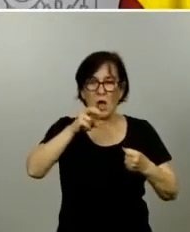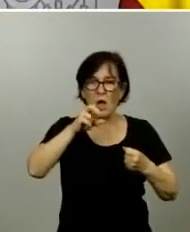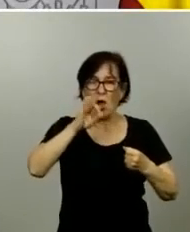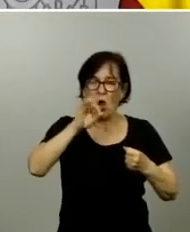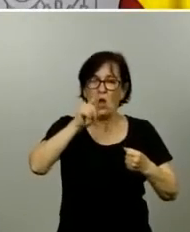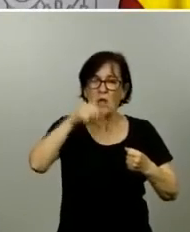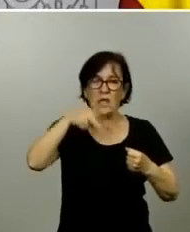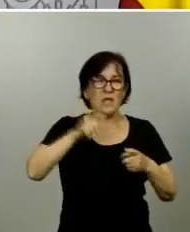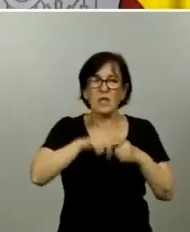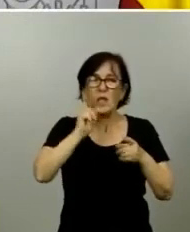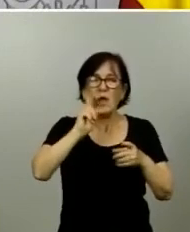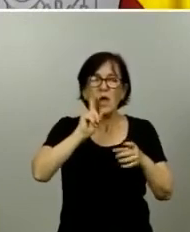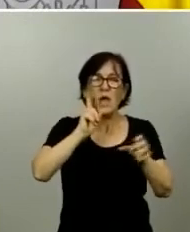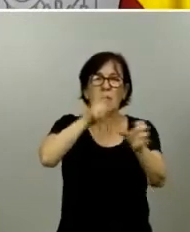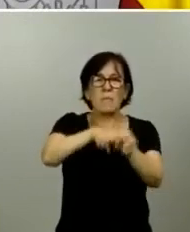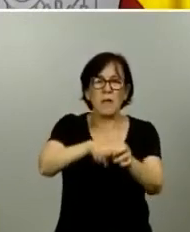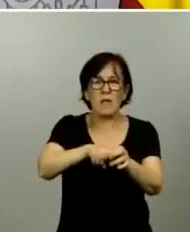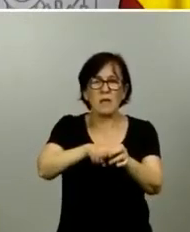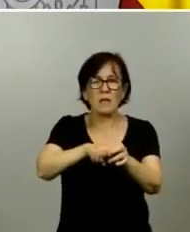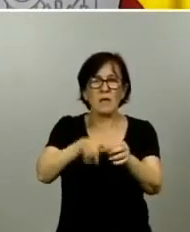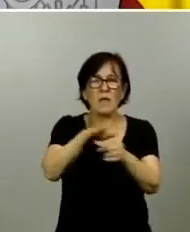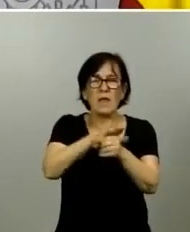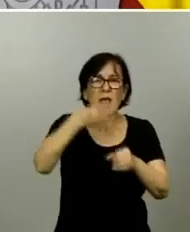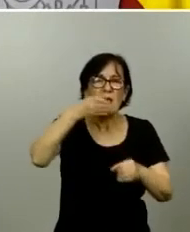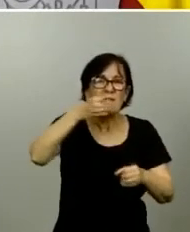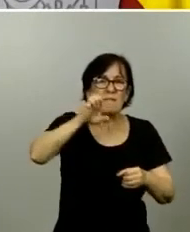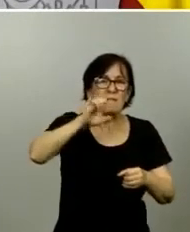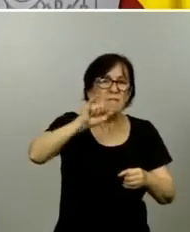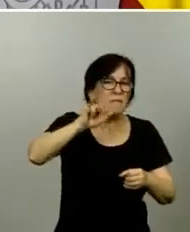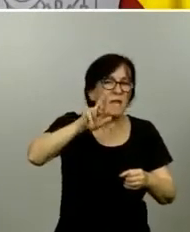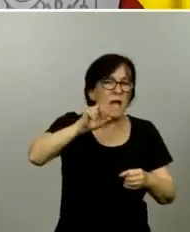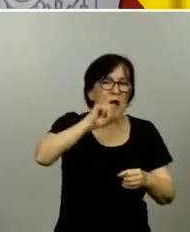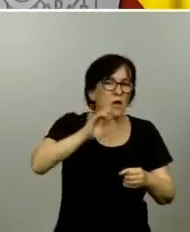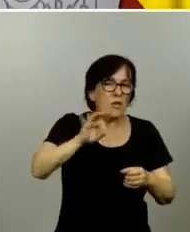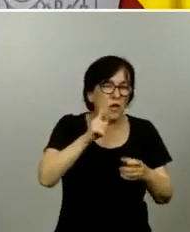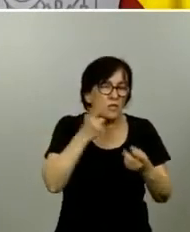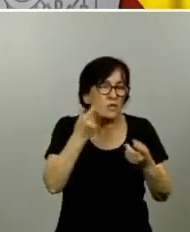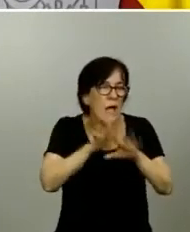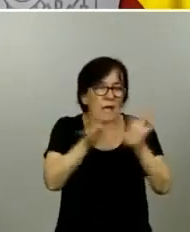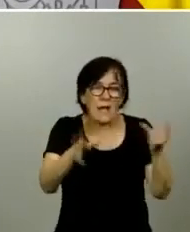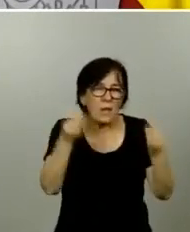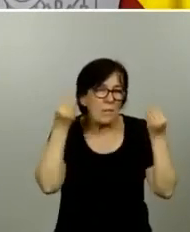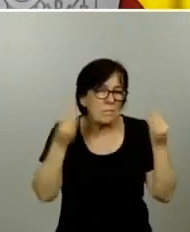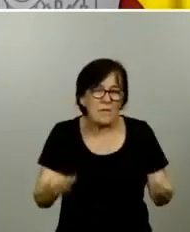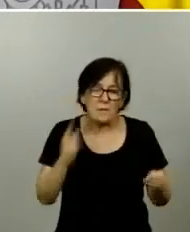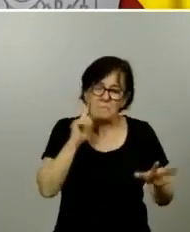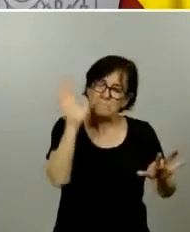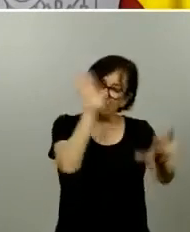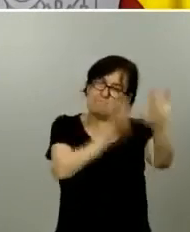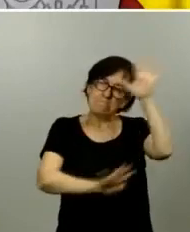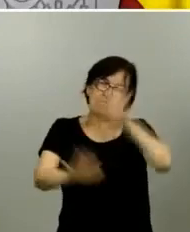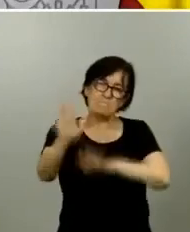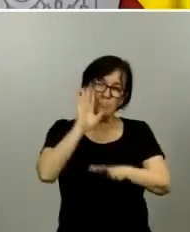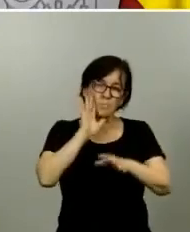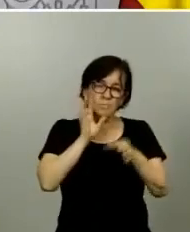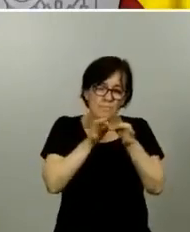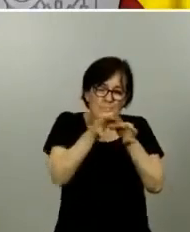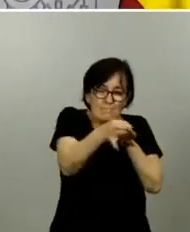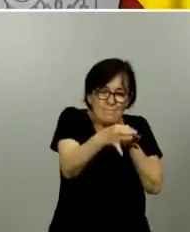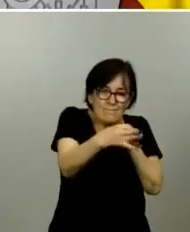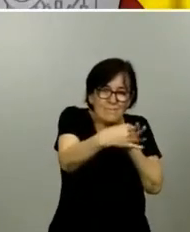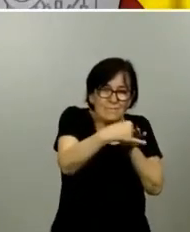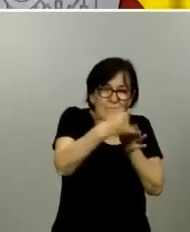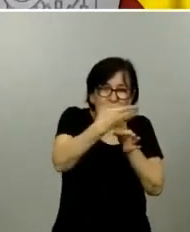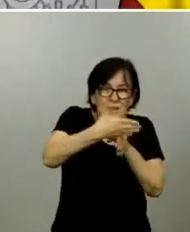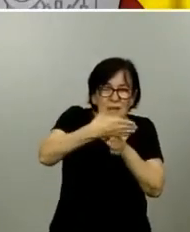no pertenece a la comarca del Bierzo nos piden por favor una aclaración porque hay confusión entre comarca del Bierzo y área